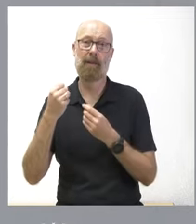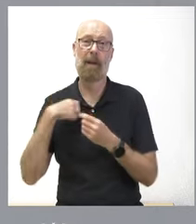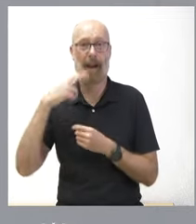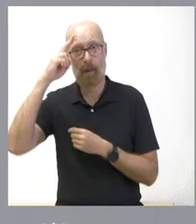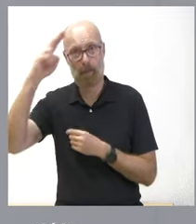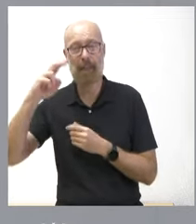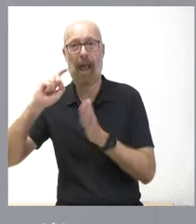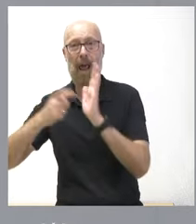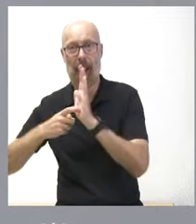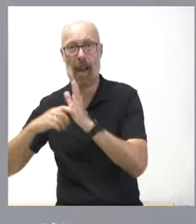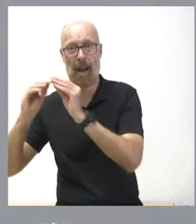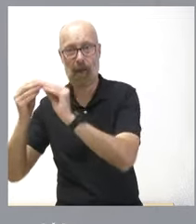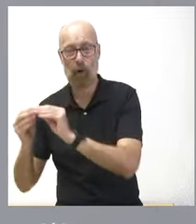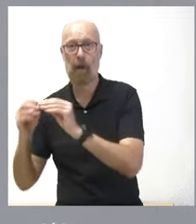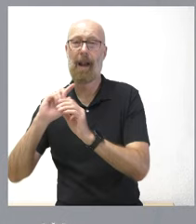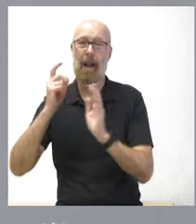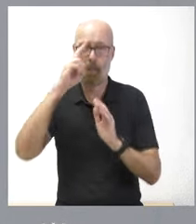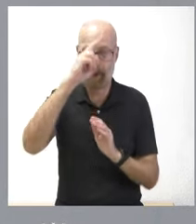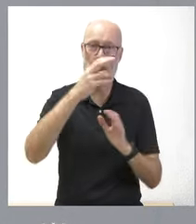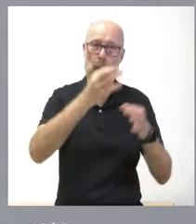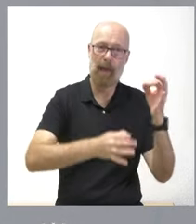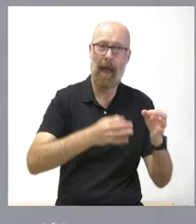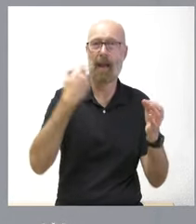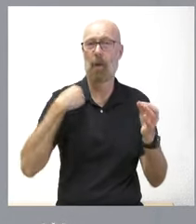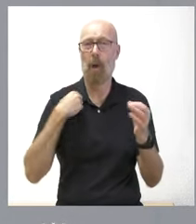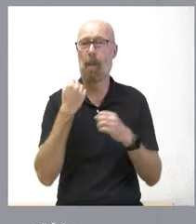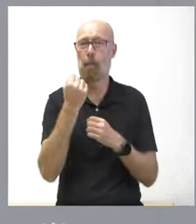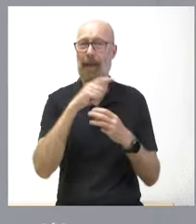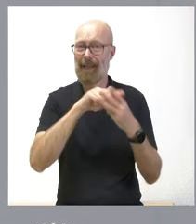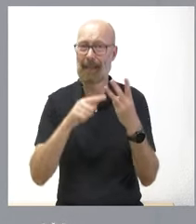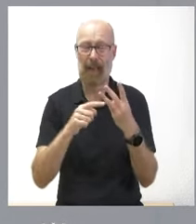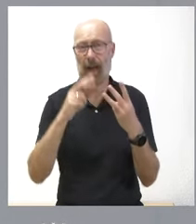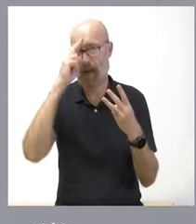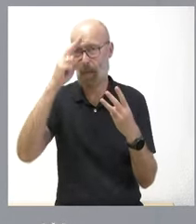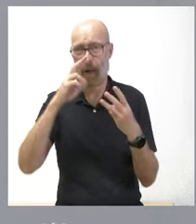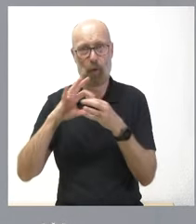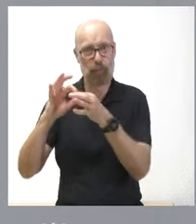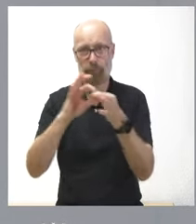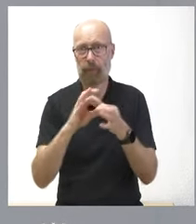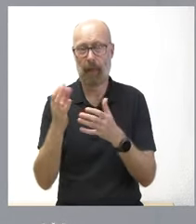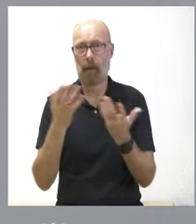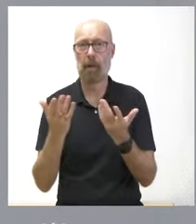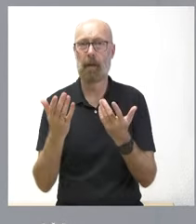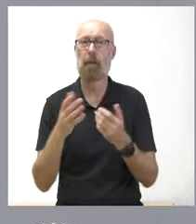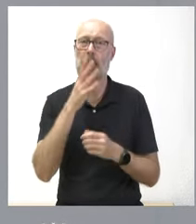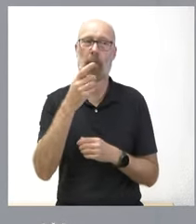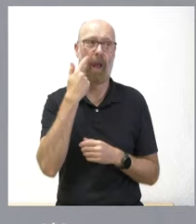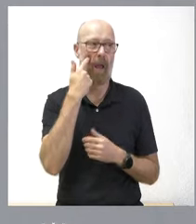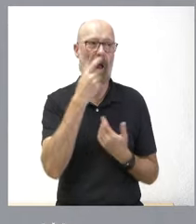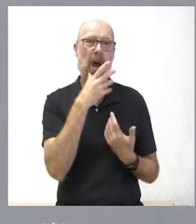respeta al Poder Judicial. Porque estamos acostumbrados, cuando oímos al Gobierno de España, justo, precisamente, todo lo contrario.